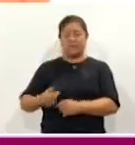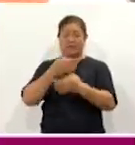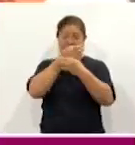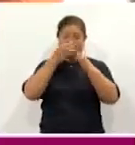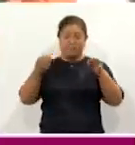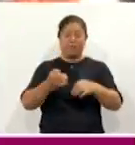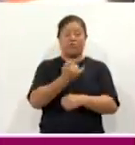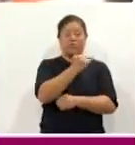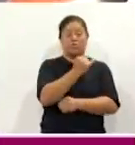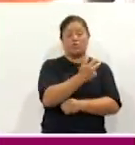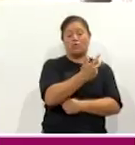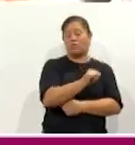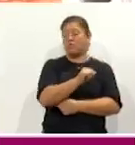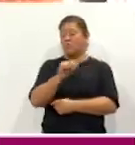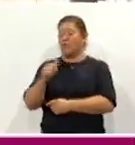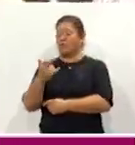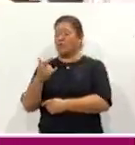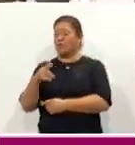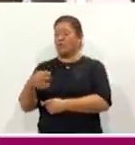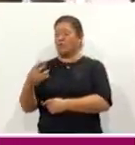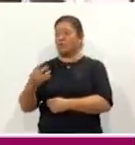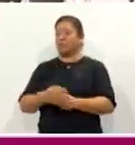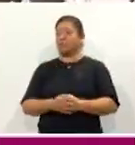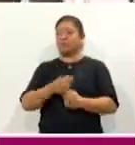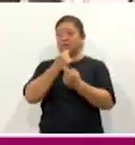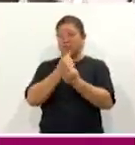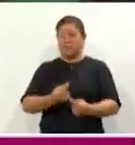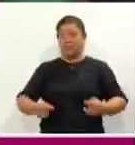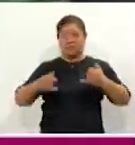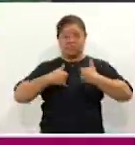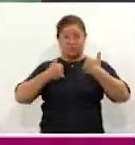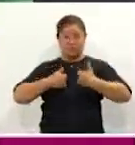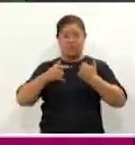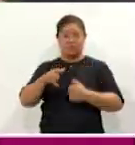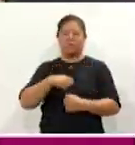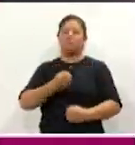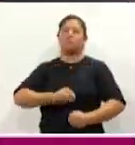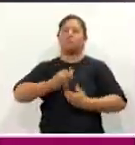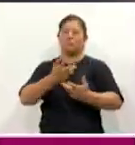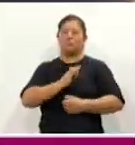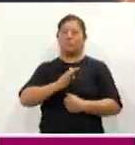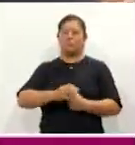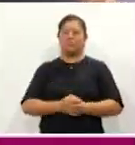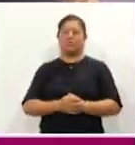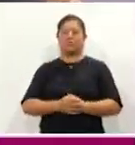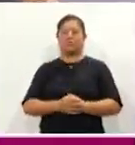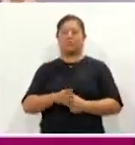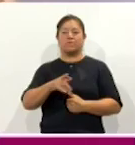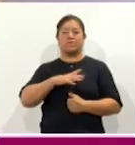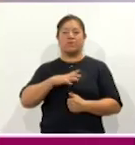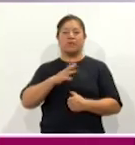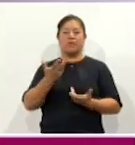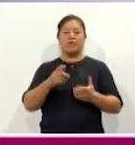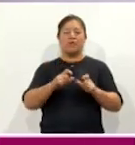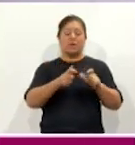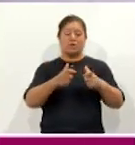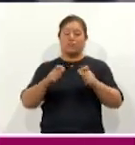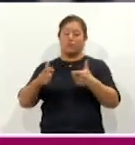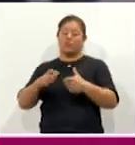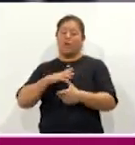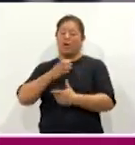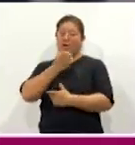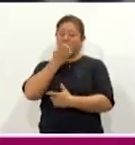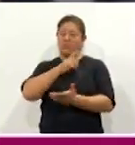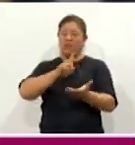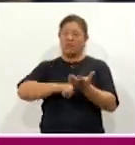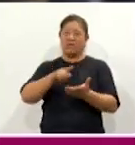8 de junio al 14 de julio, infantes y jóvenes podrán emitir su sentir de manera presencial en los módulos que se instalarán en escuelas